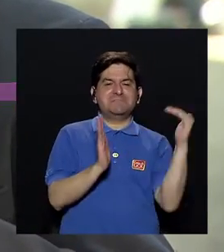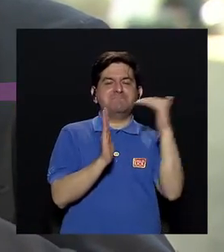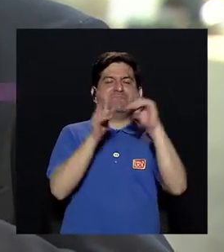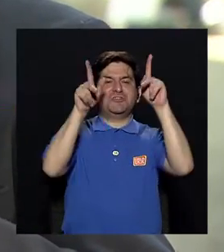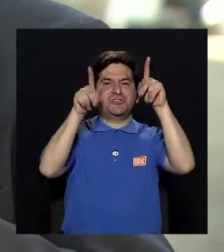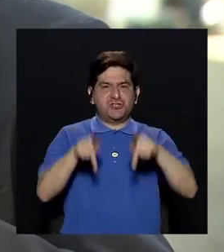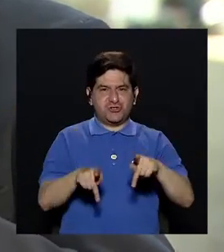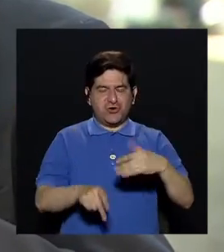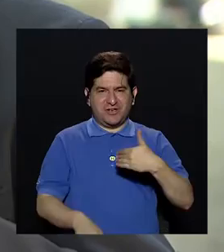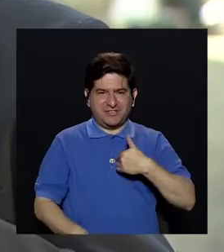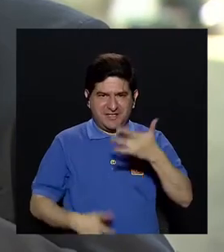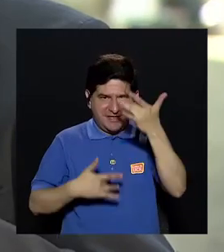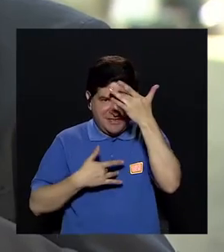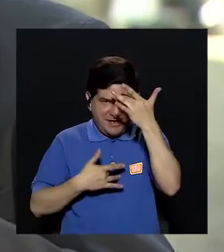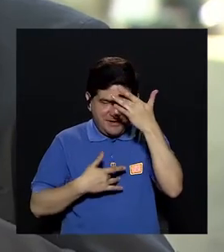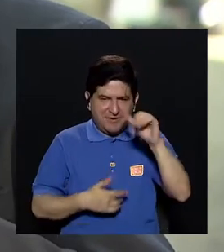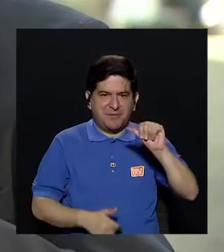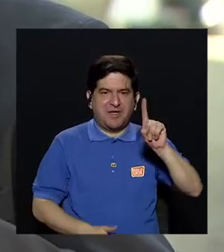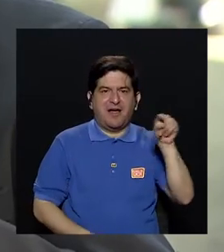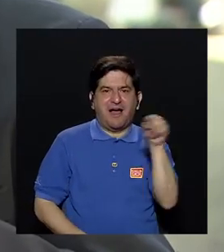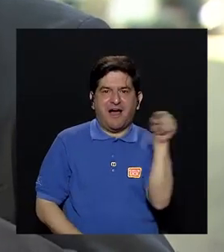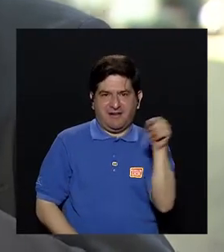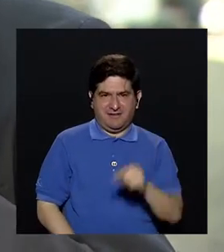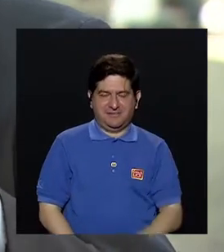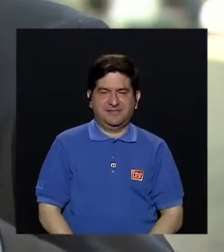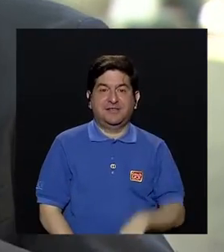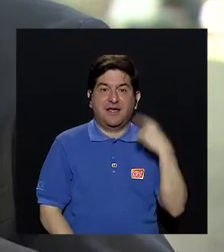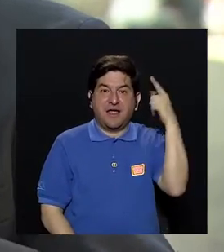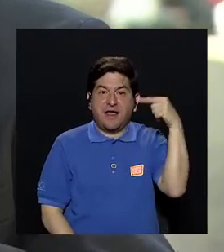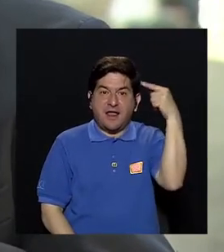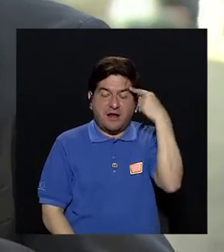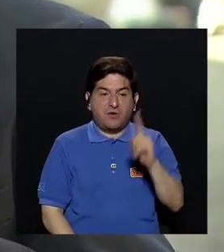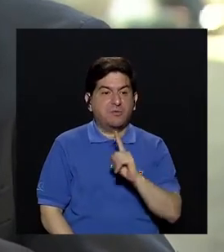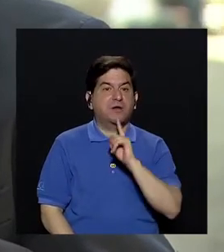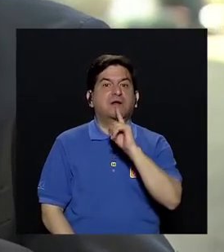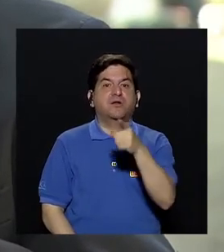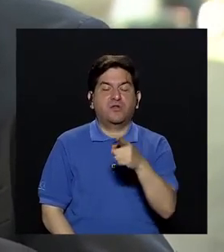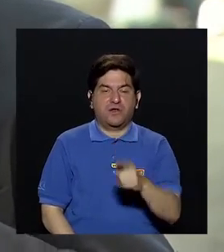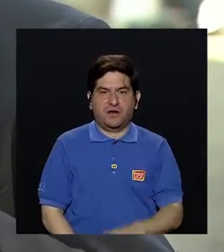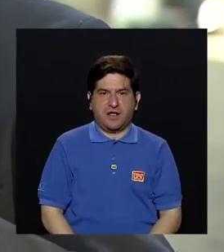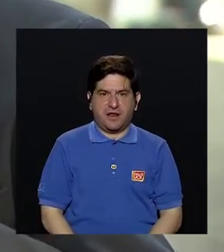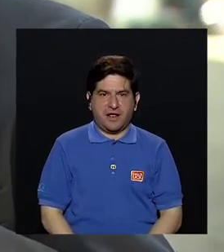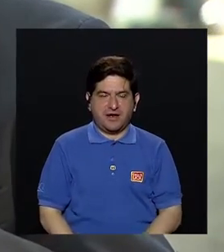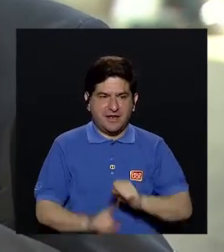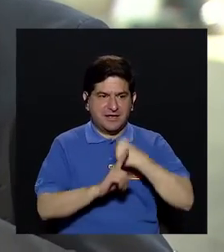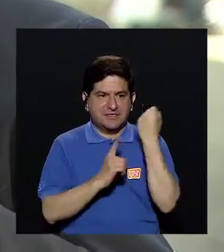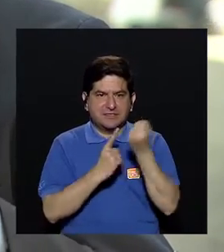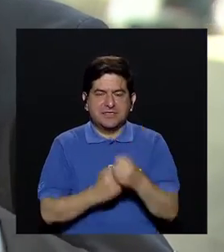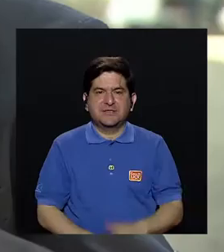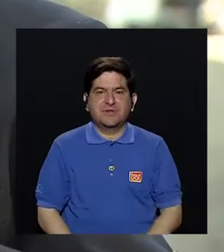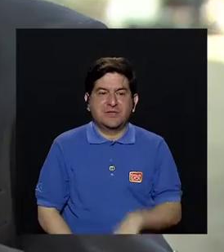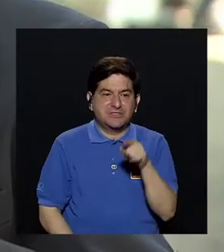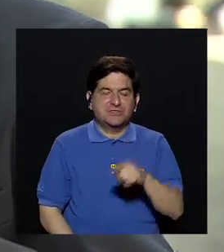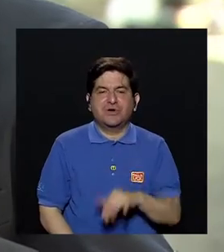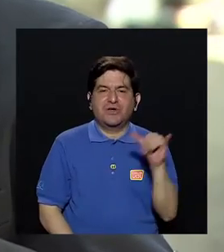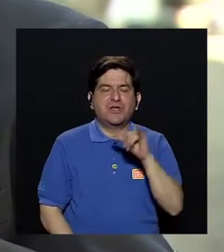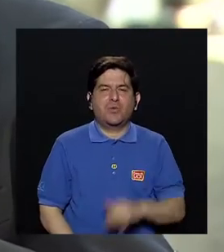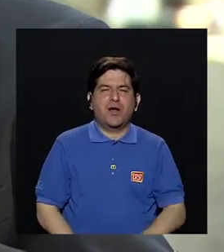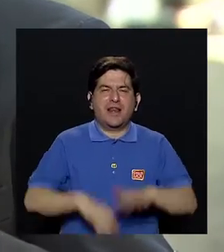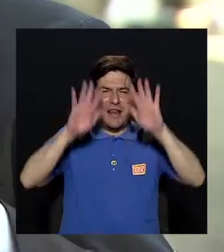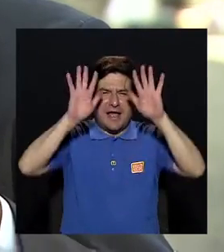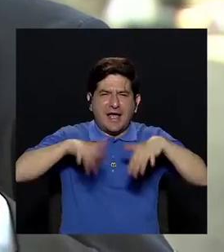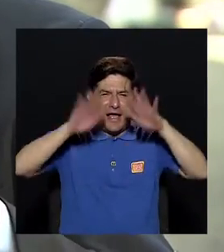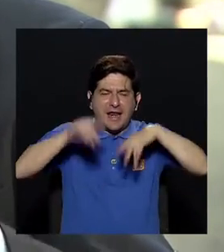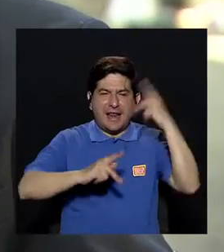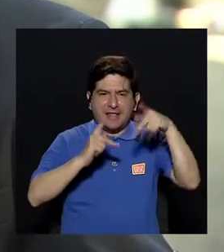millones de personas con enfermedad de Alzheimer's. El gobierno ha declarado o ha llamado a eso la tormenta perfecta